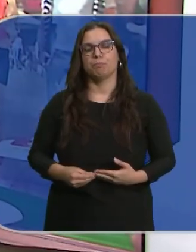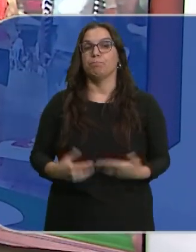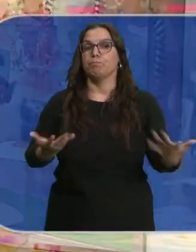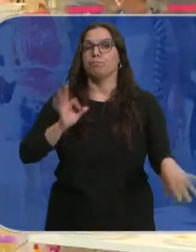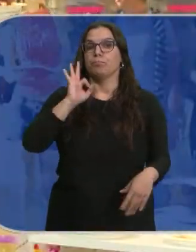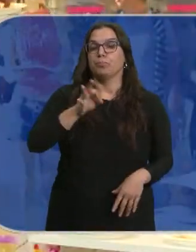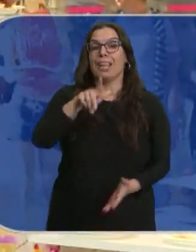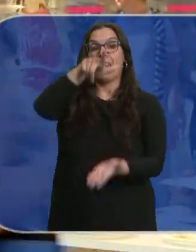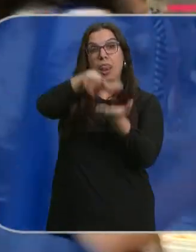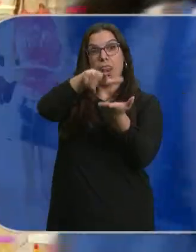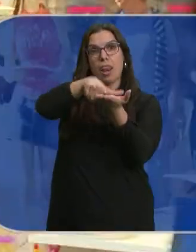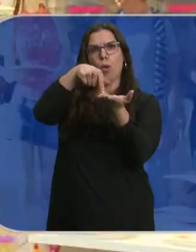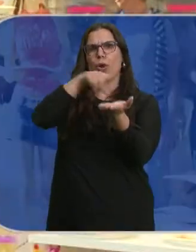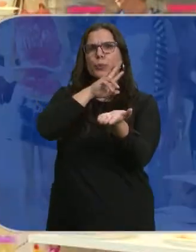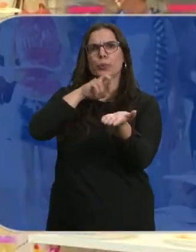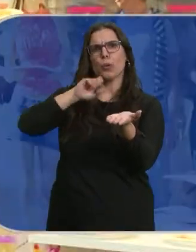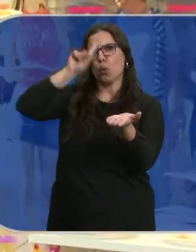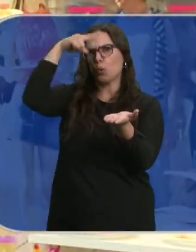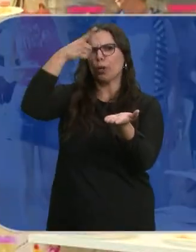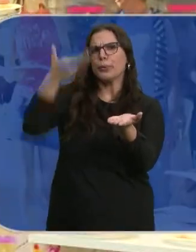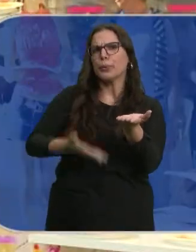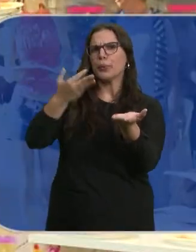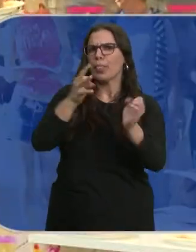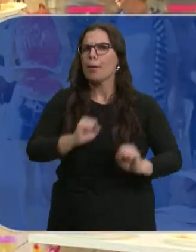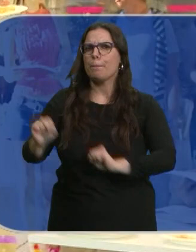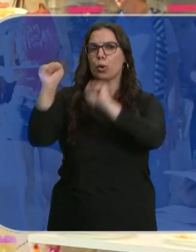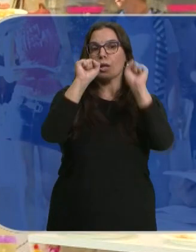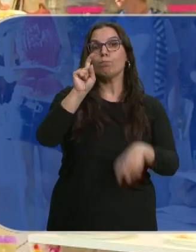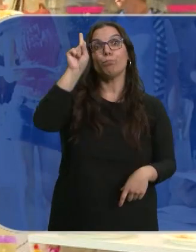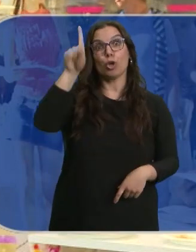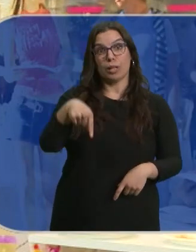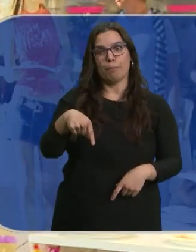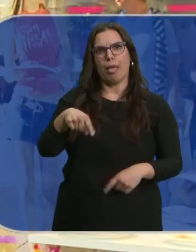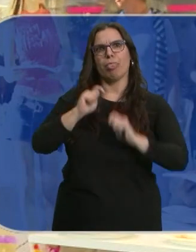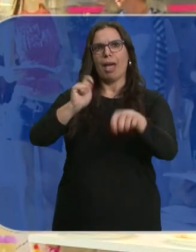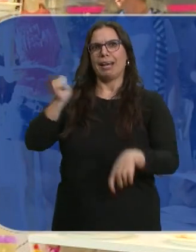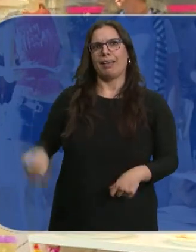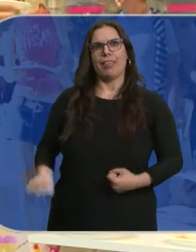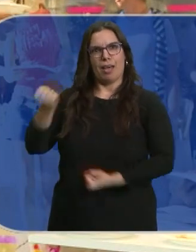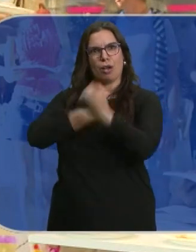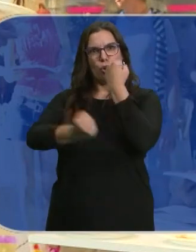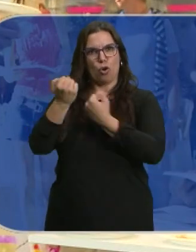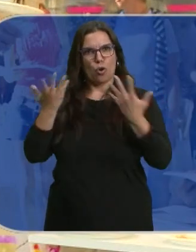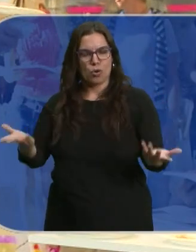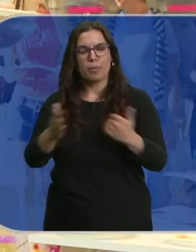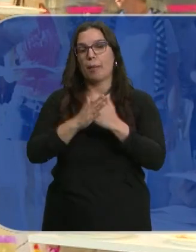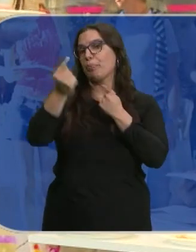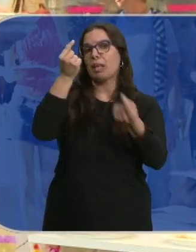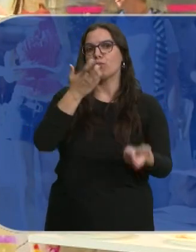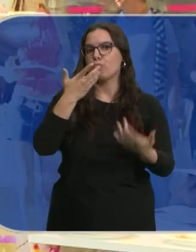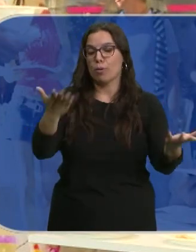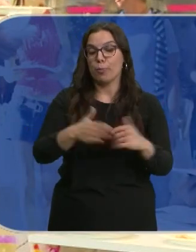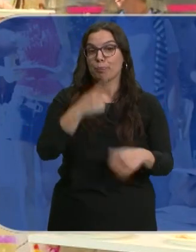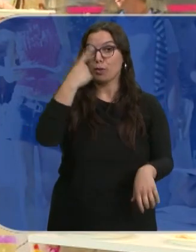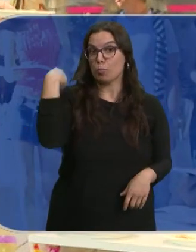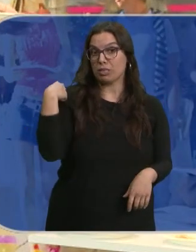Así es, la lengua es un tesoro cultural muy importante que hay que proteger, pero también una enorme riqueza económica. Basten algunos datos. El año